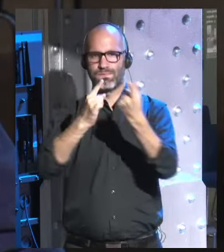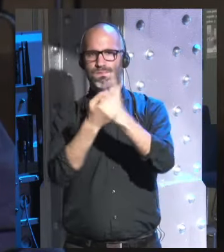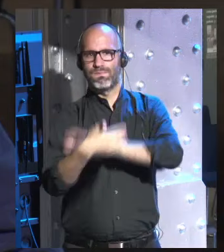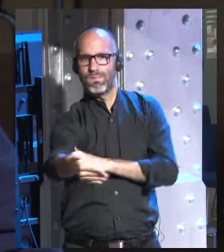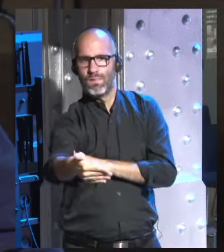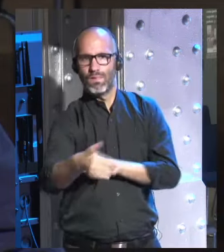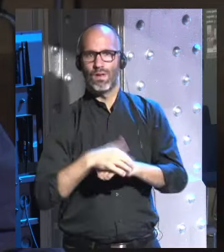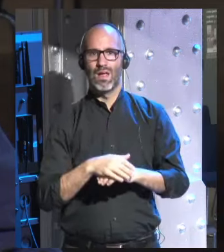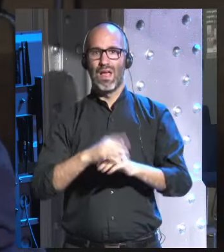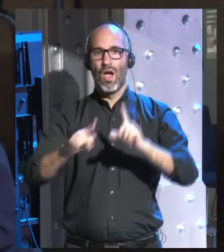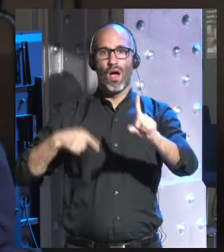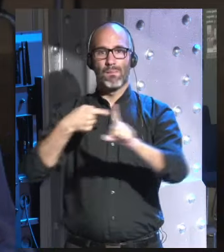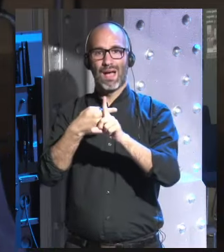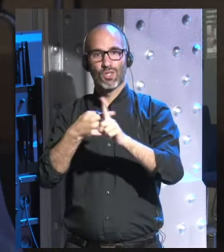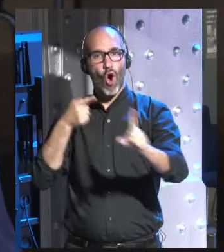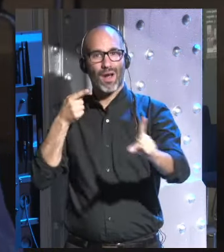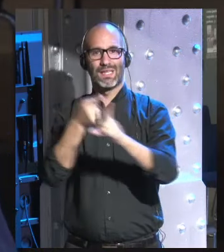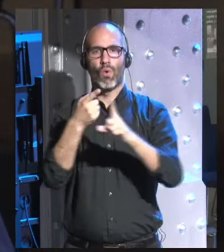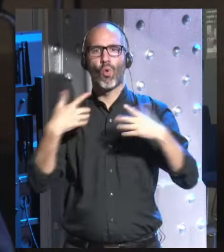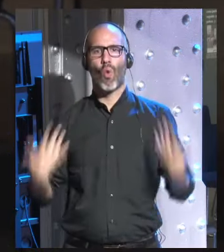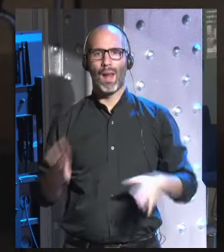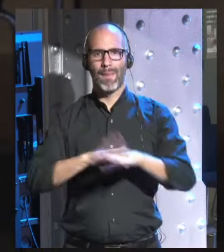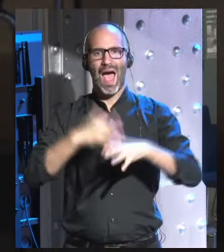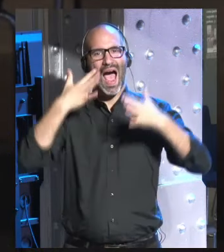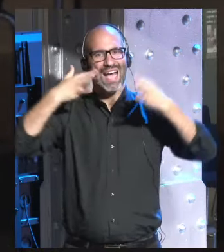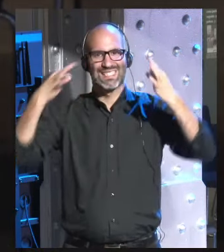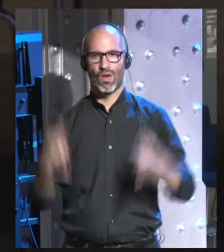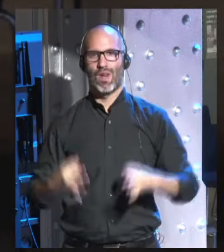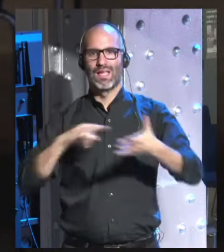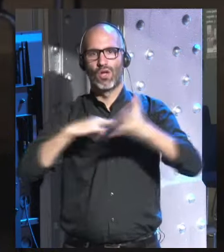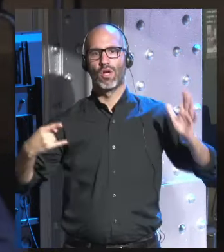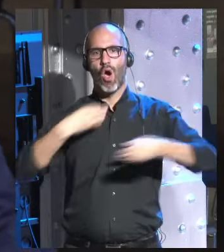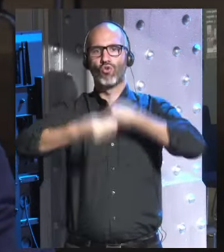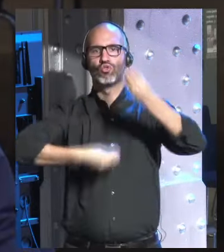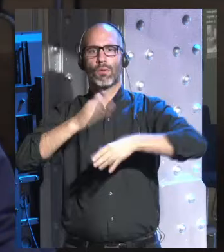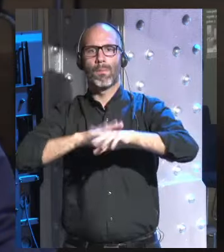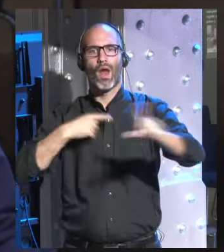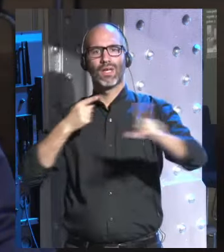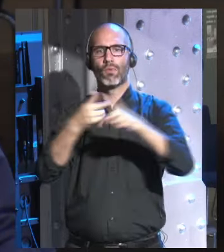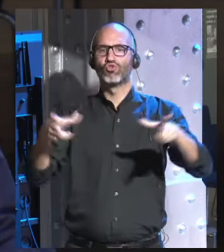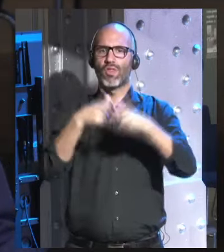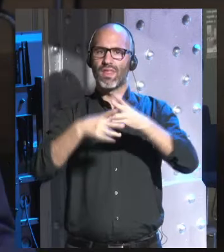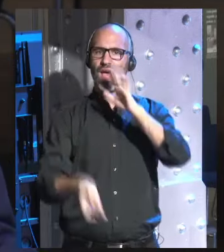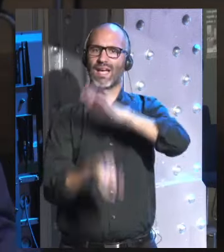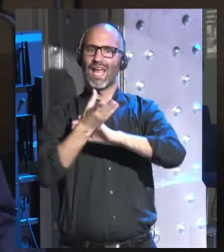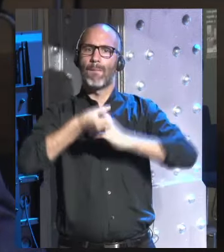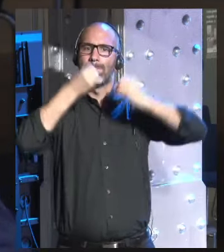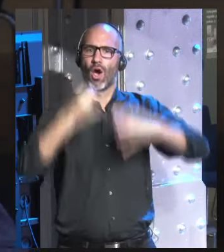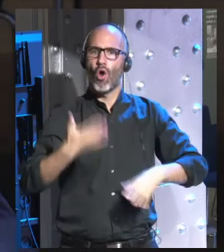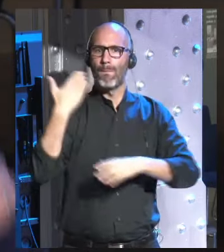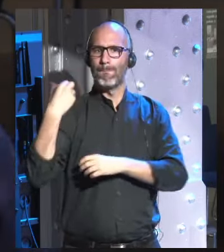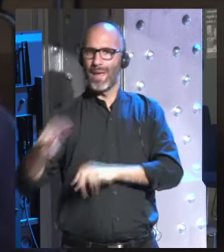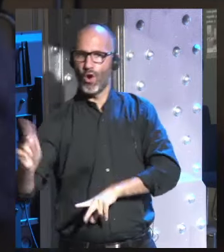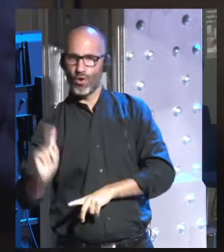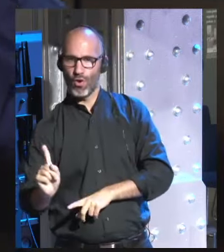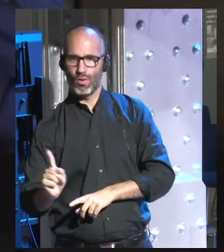a fin de asegurarnos de que utilizamos la tecnología para crear una mejor sociedad y no una peor sociedad